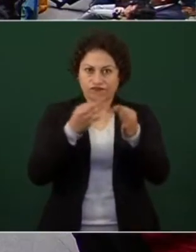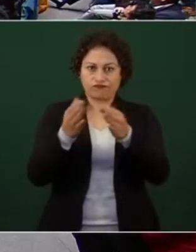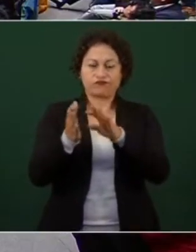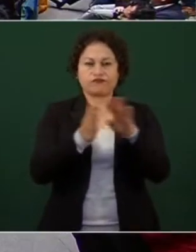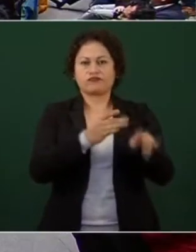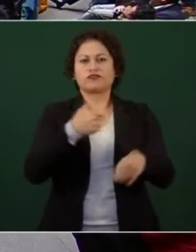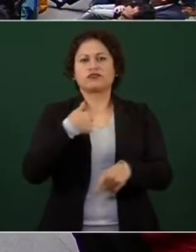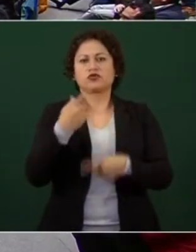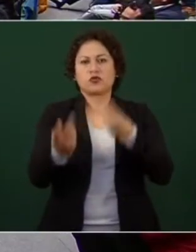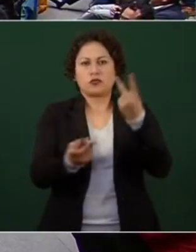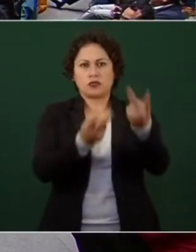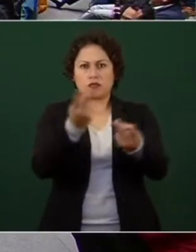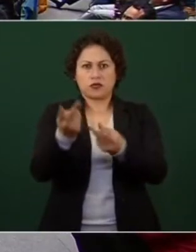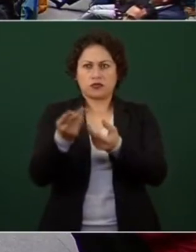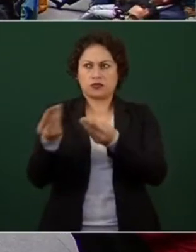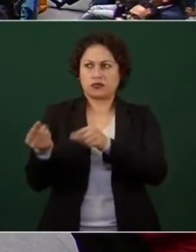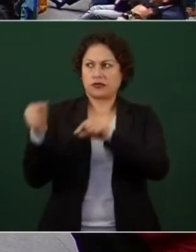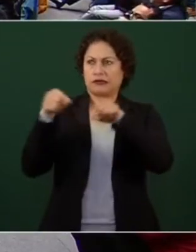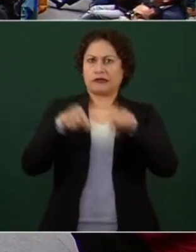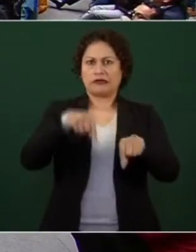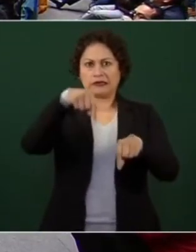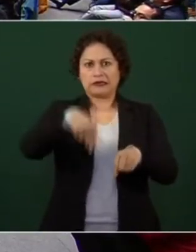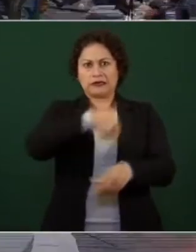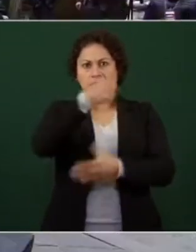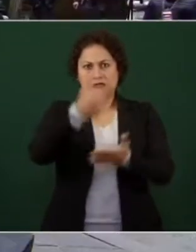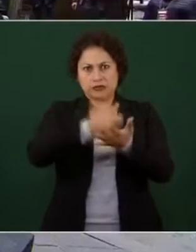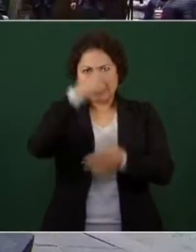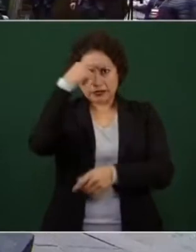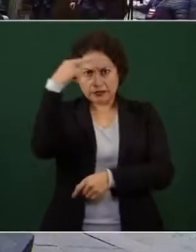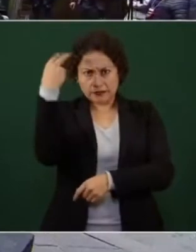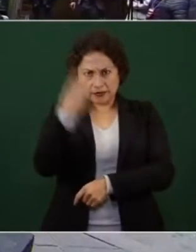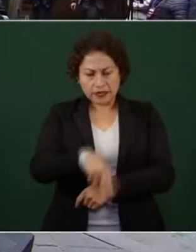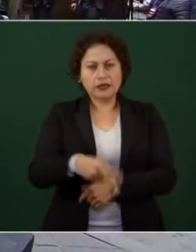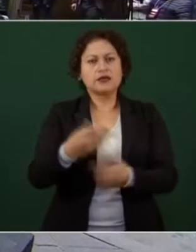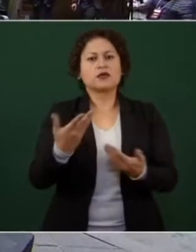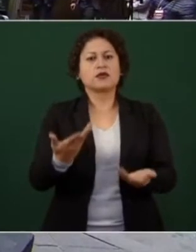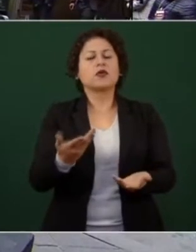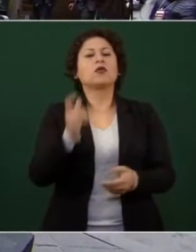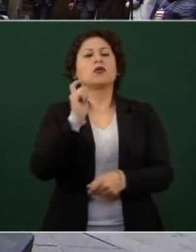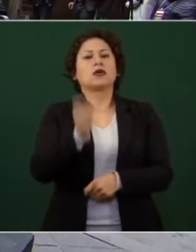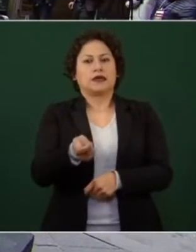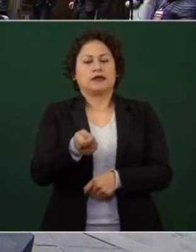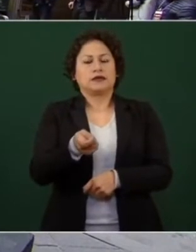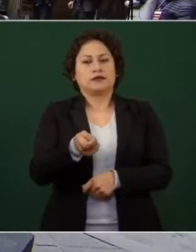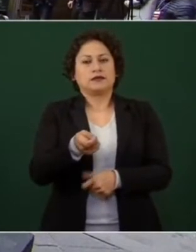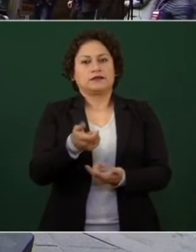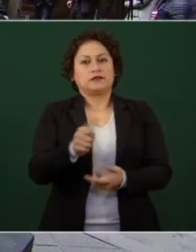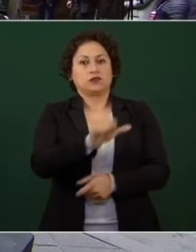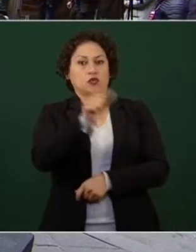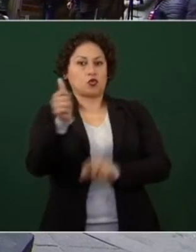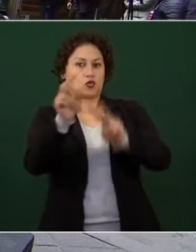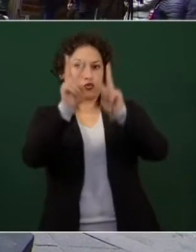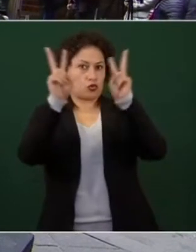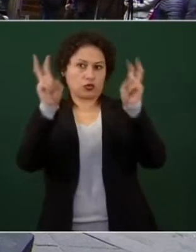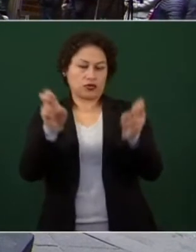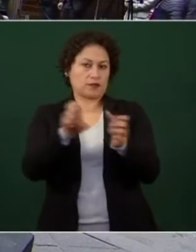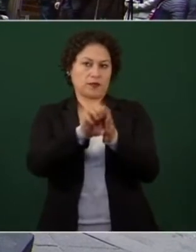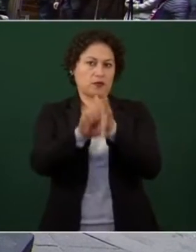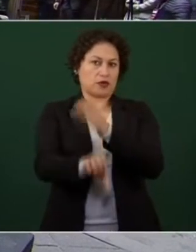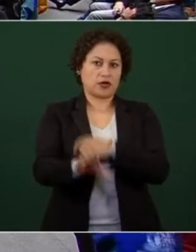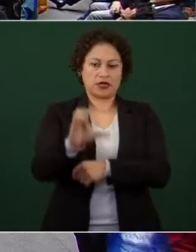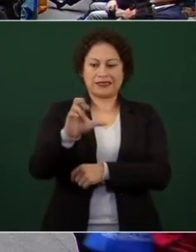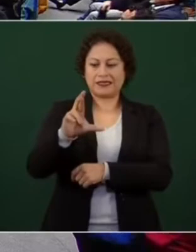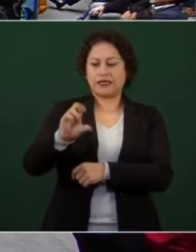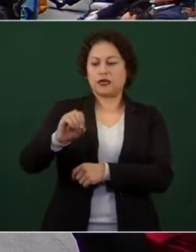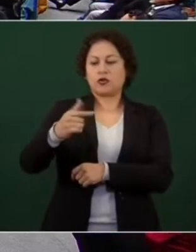este lugar, en la sede del gobierno de la Ciudad de México también el otro caso es el tema, el caso de Ciro Gómez Leiva